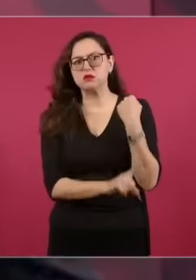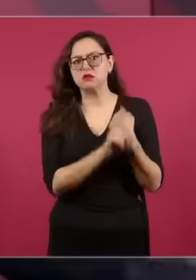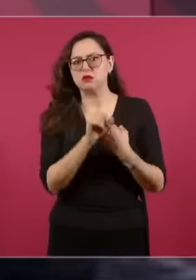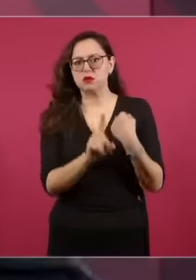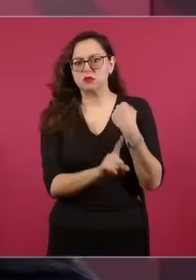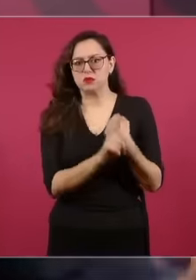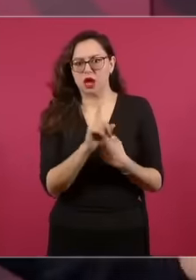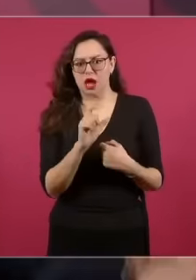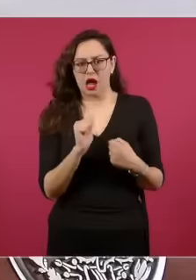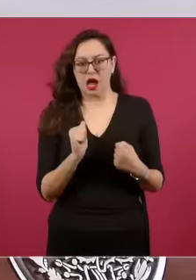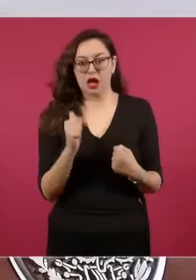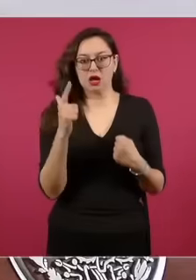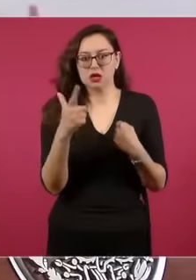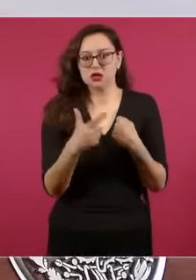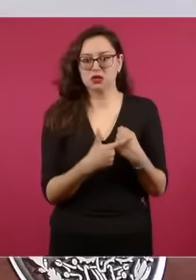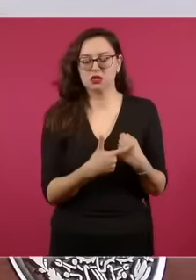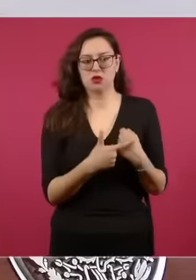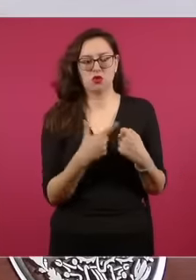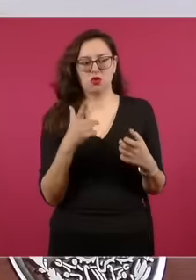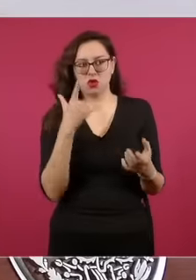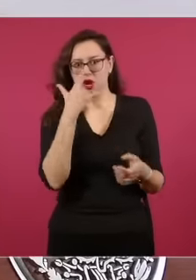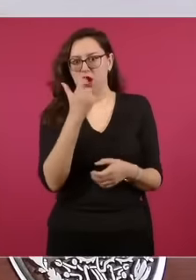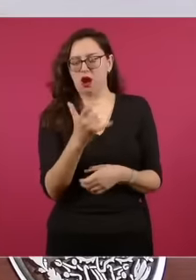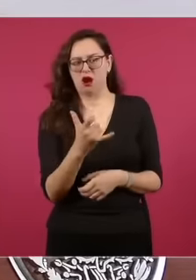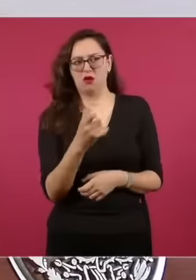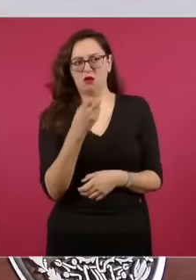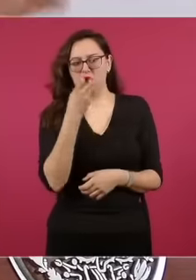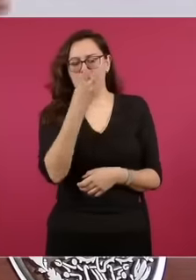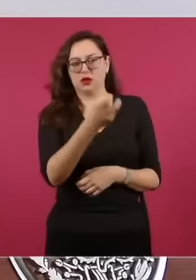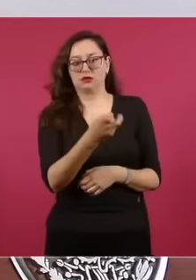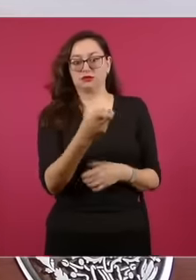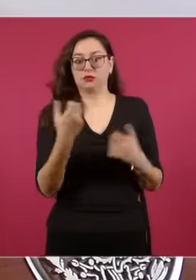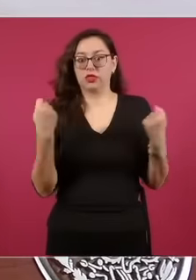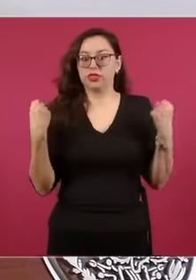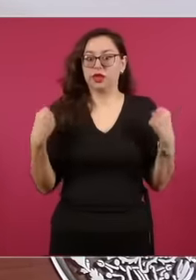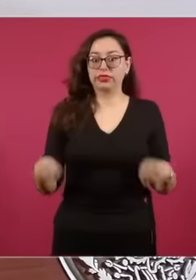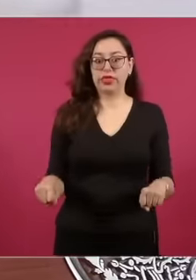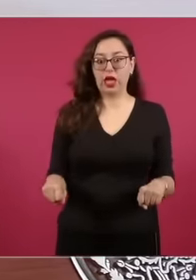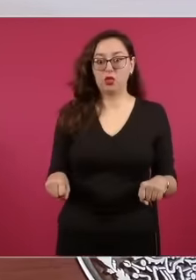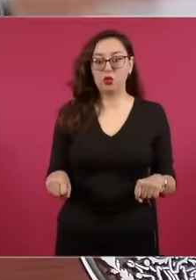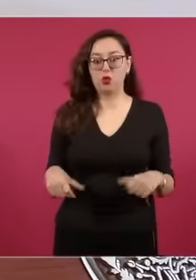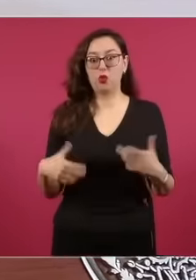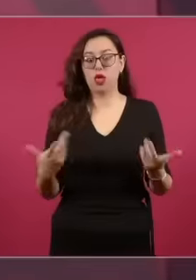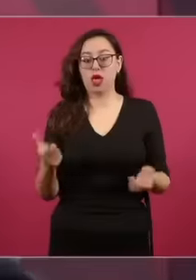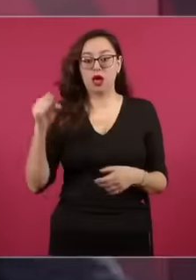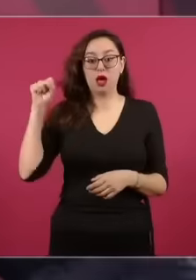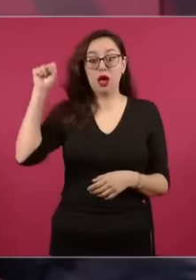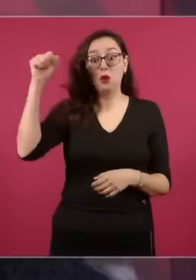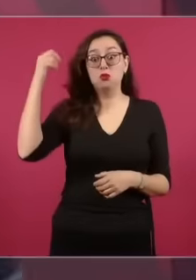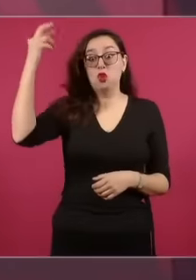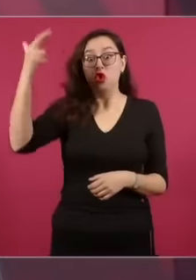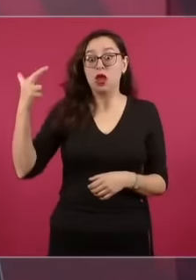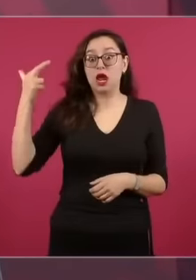queriendo establecer un régimen autoritario dictatorial monárquico